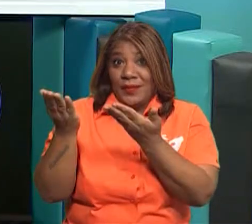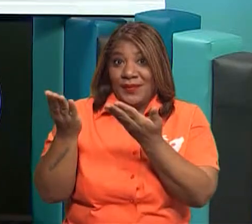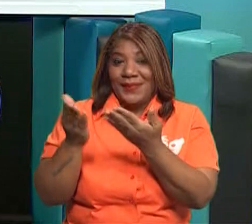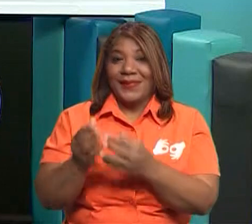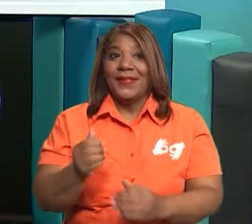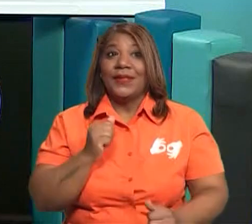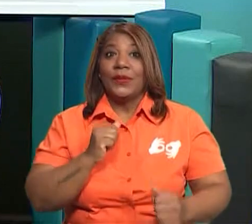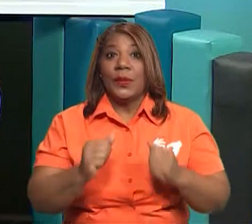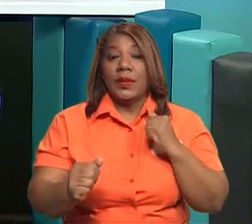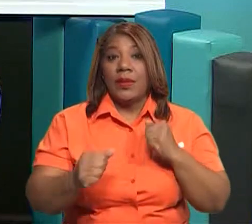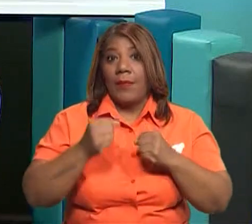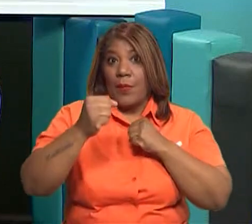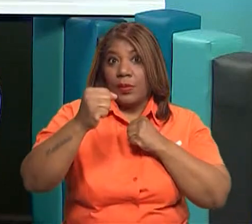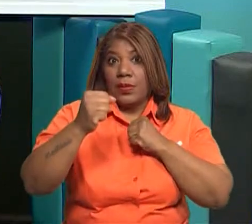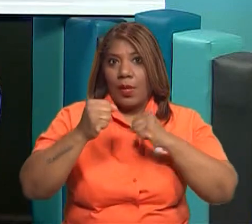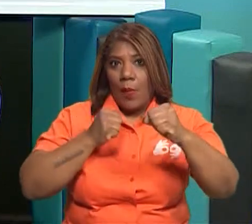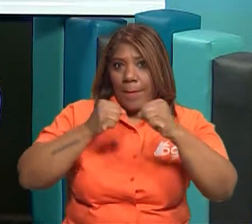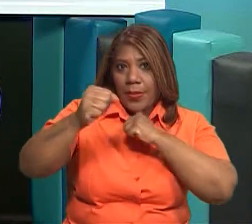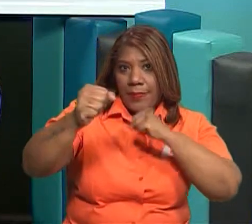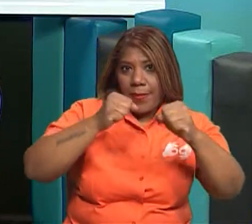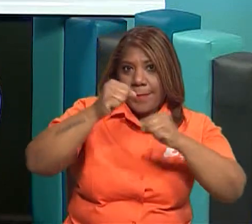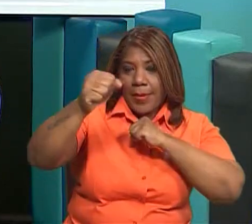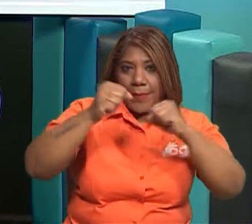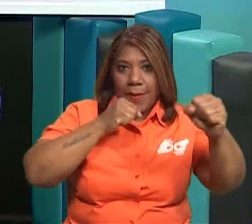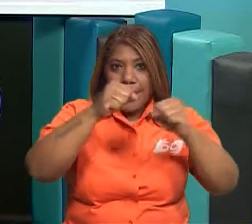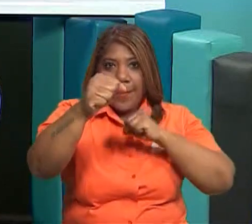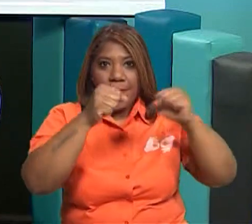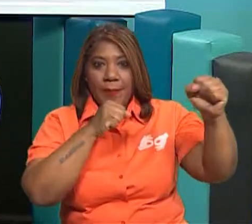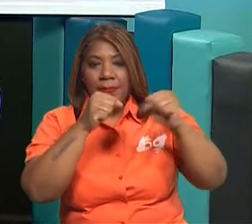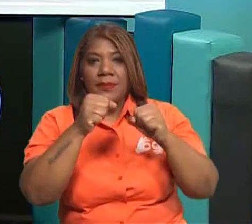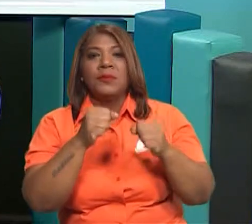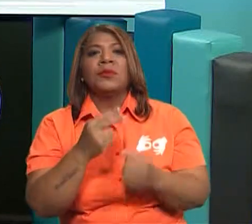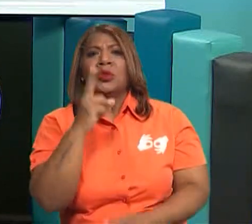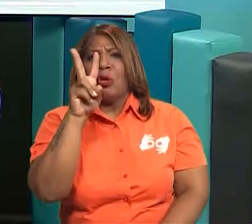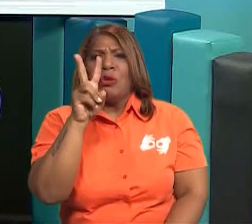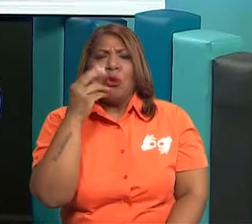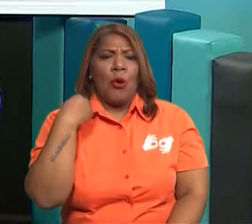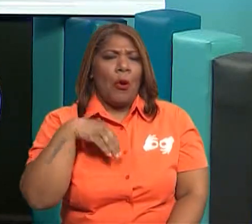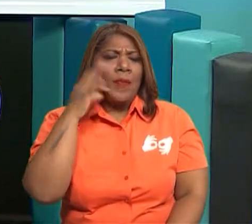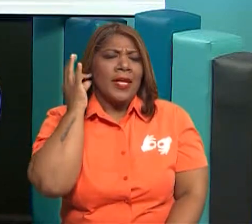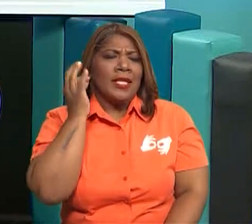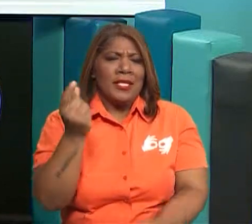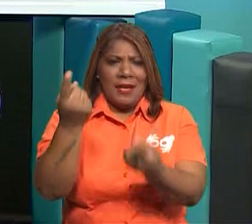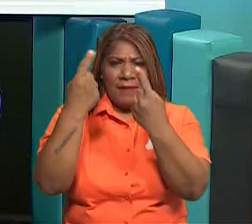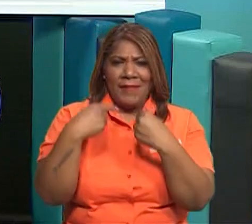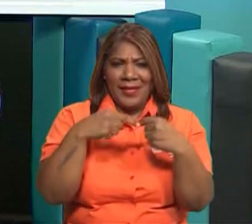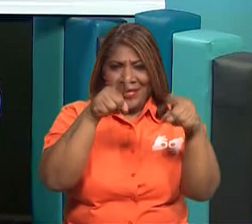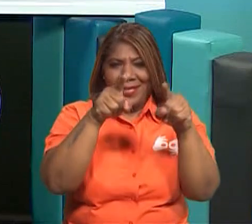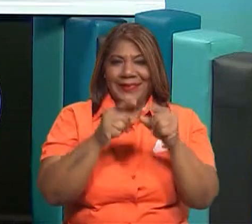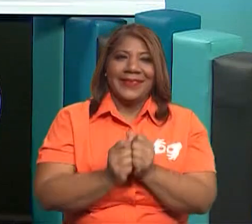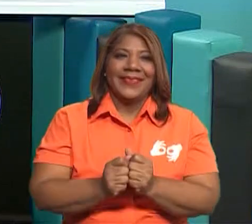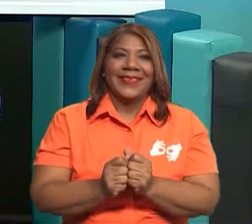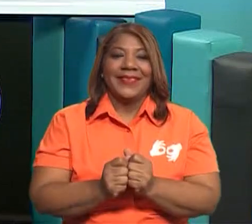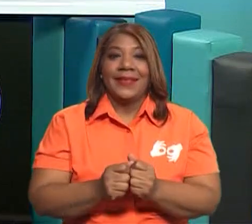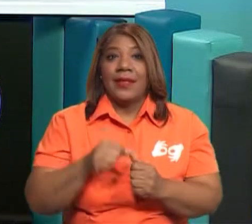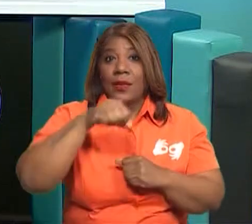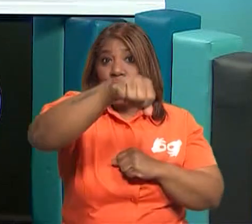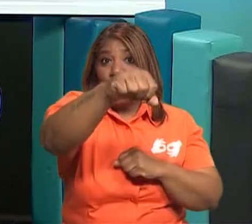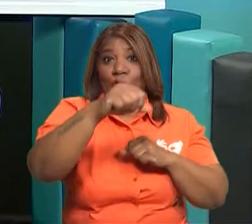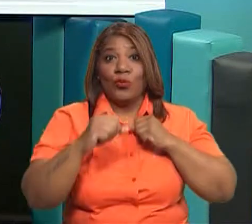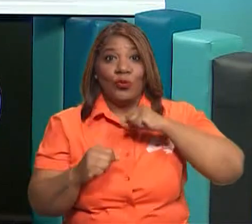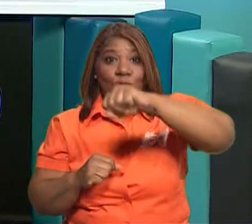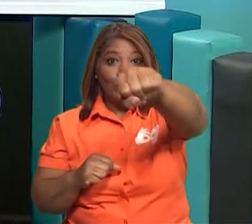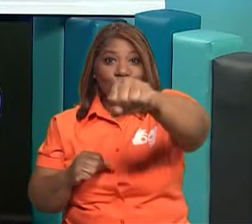a ponernos como si fuéramos boxeadores, ¿sí? Y si tú eres niña, también hazlo, hombre. Ven, ponte así, listo, vamos. Uno, dos,